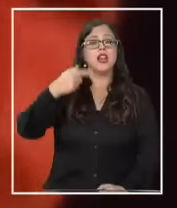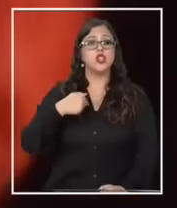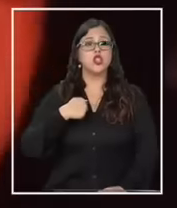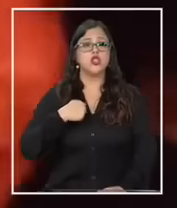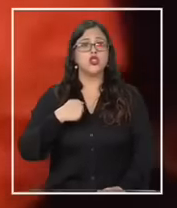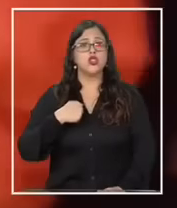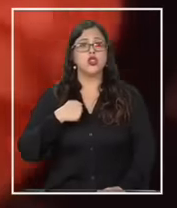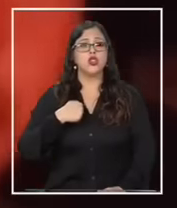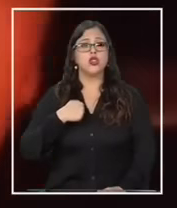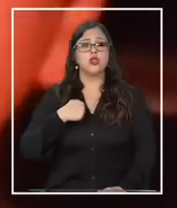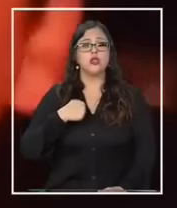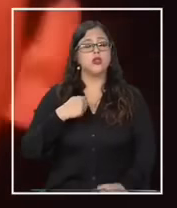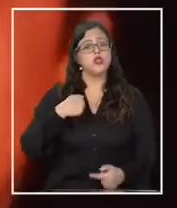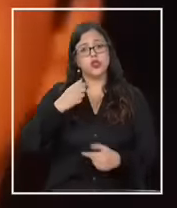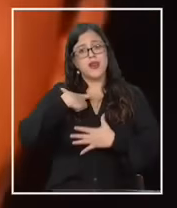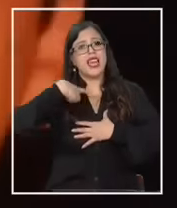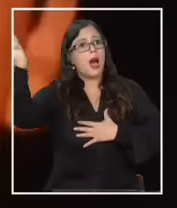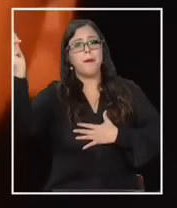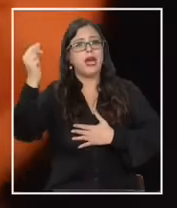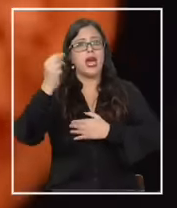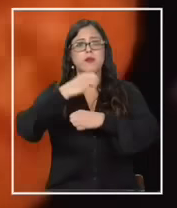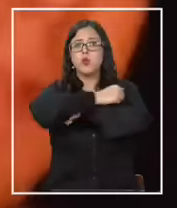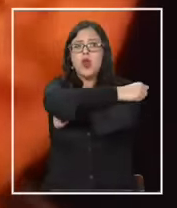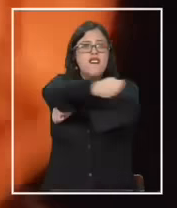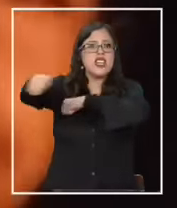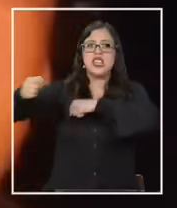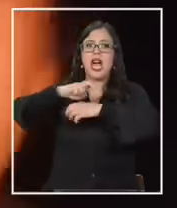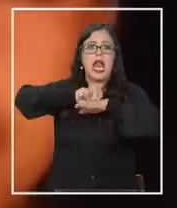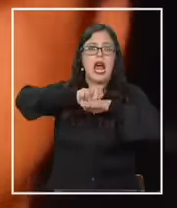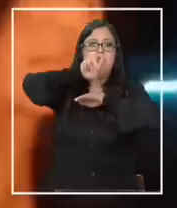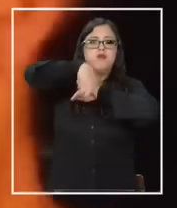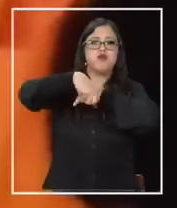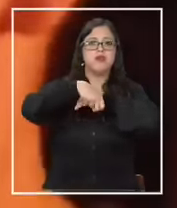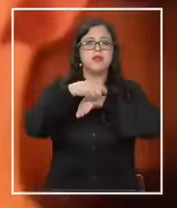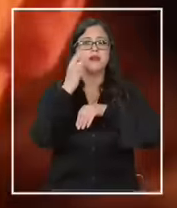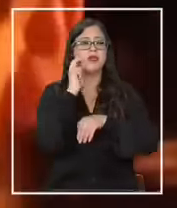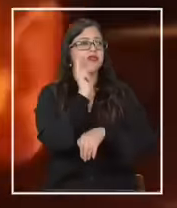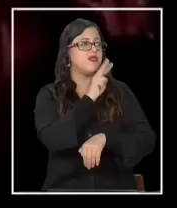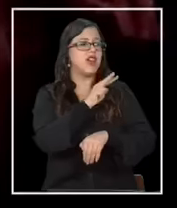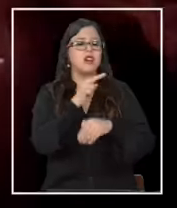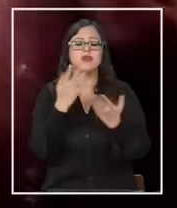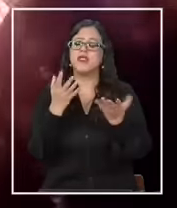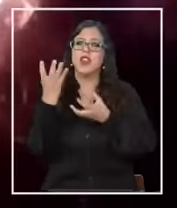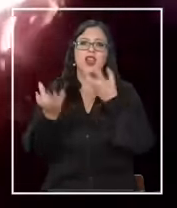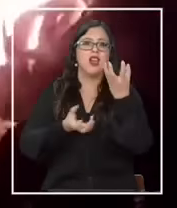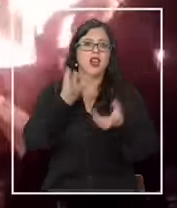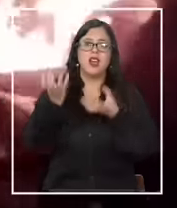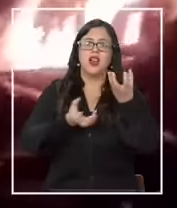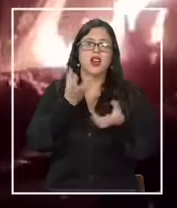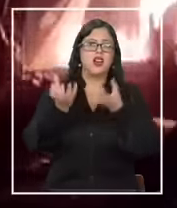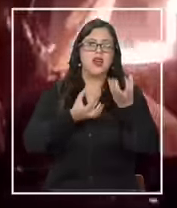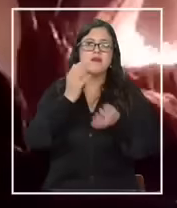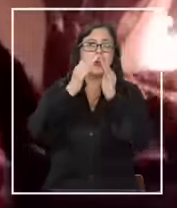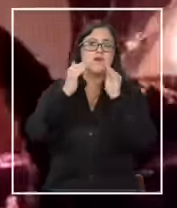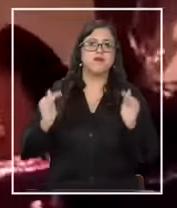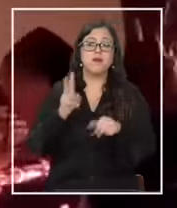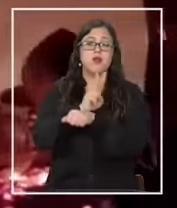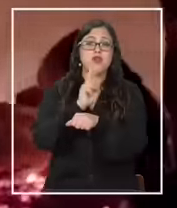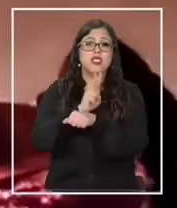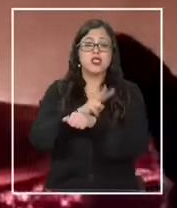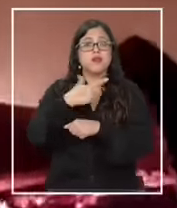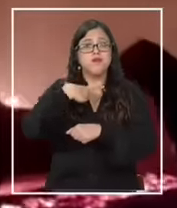pero ya la escuela está completamente quemada. El profesor logró escapar